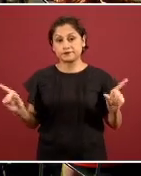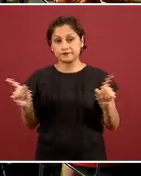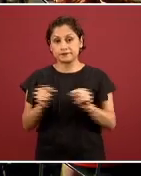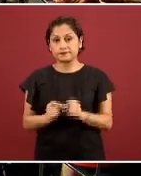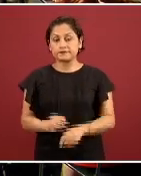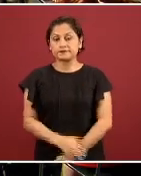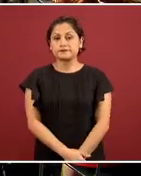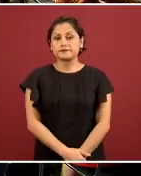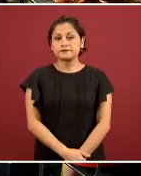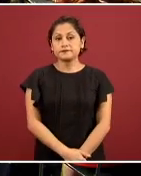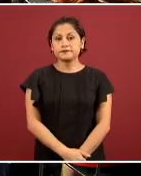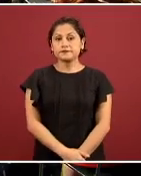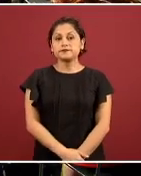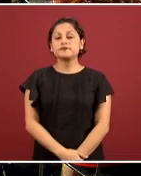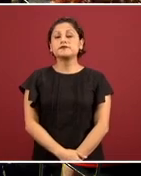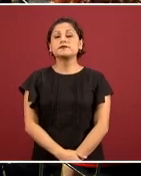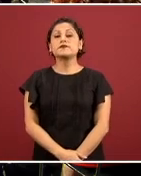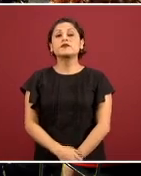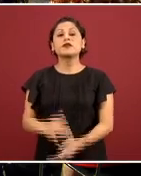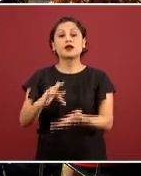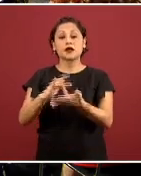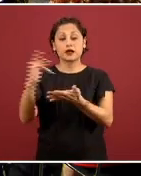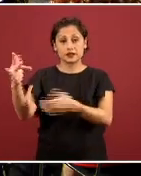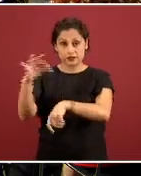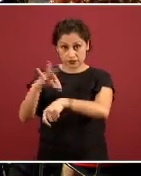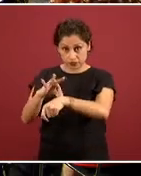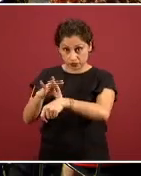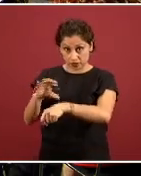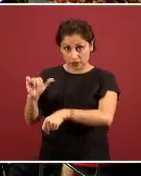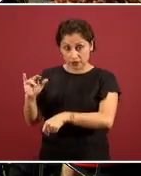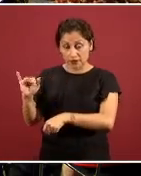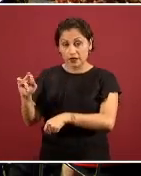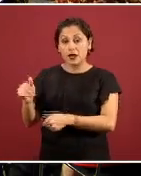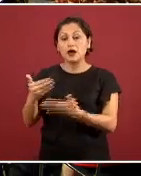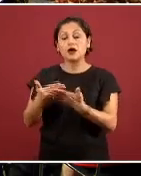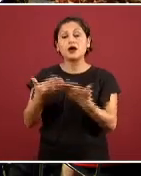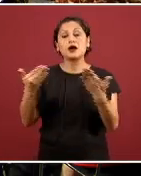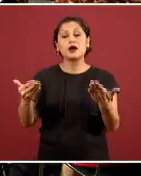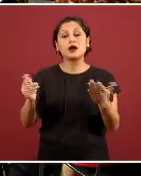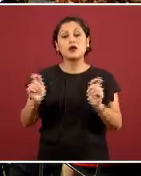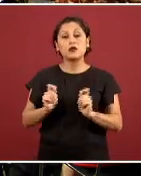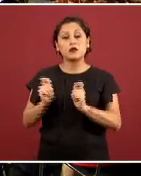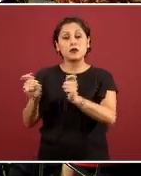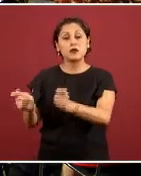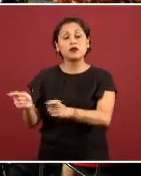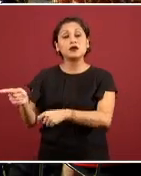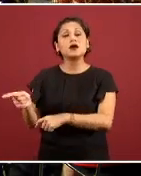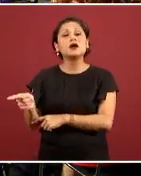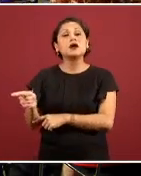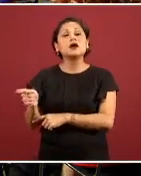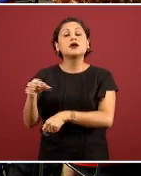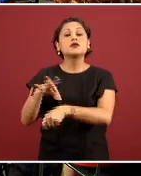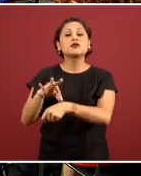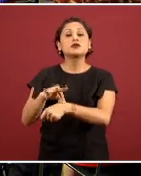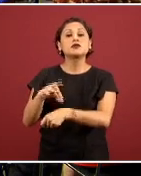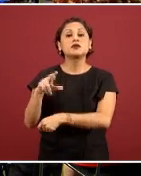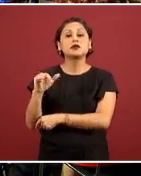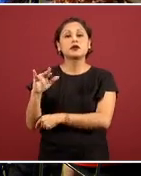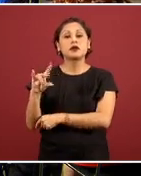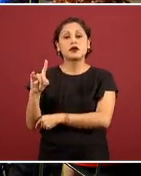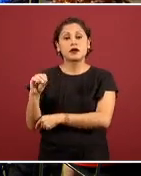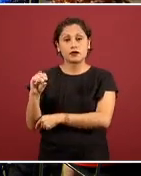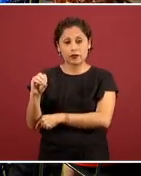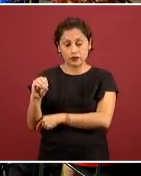Muchas gracias, doctor Alomía. Le voy a dar entonces la palabra ahora al doctor Ricardo Cortés Alcalá,